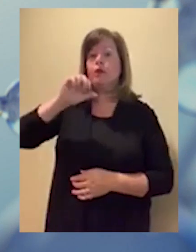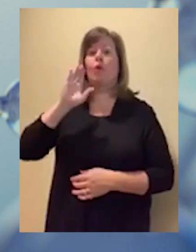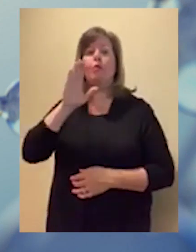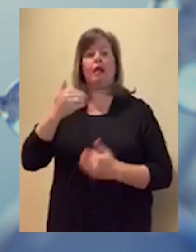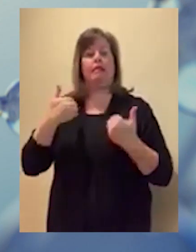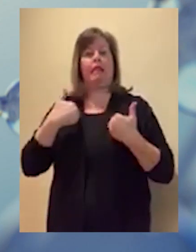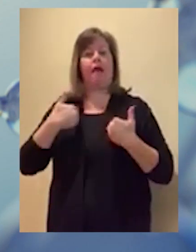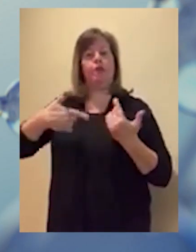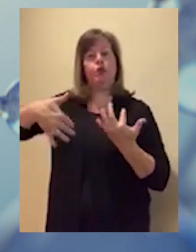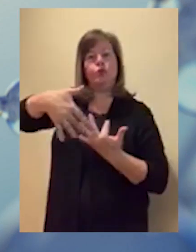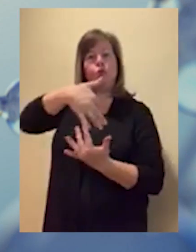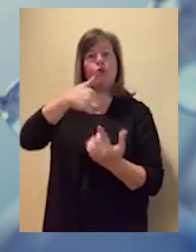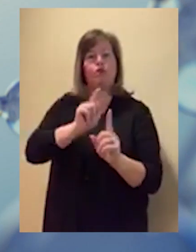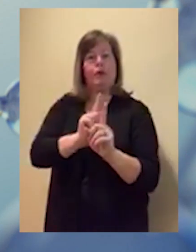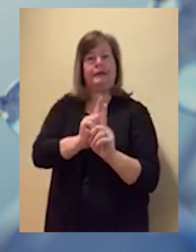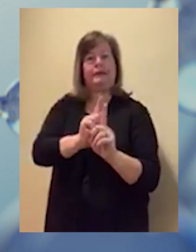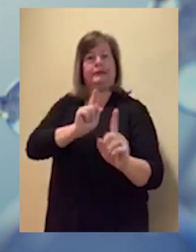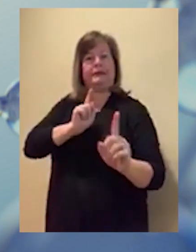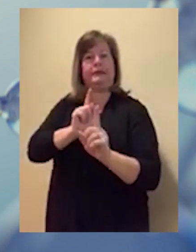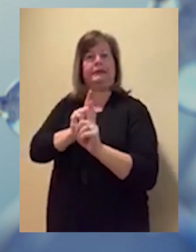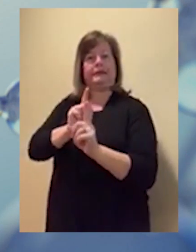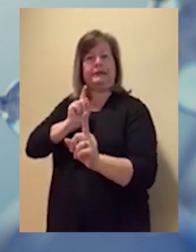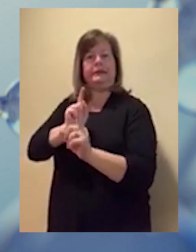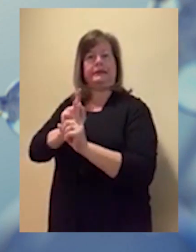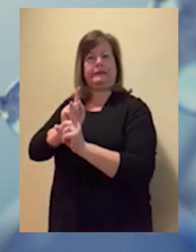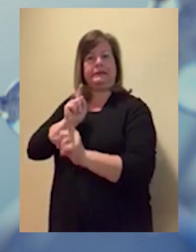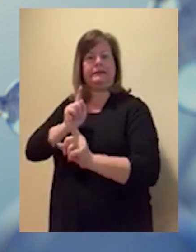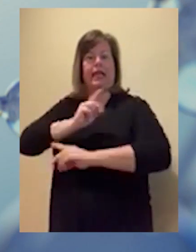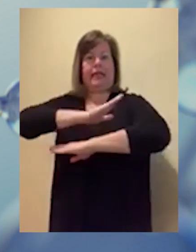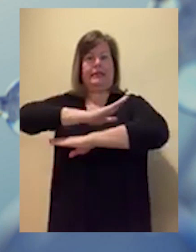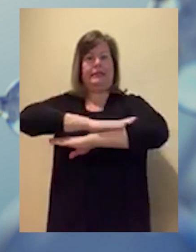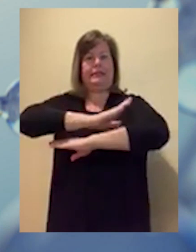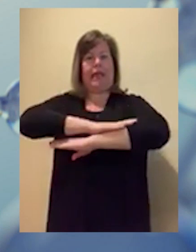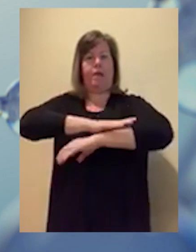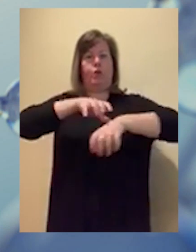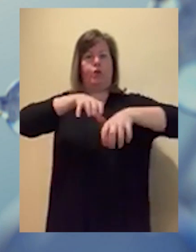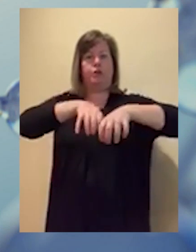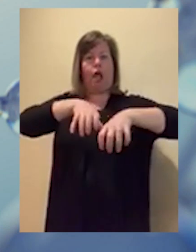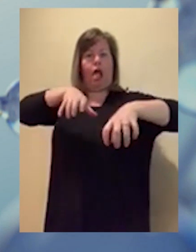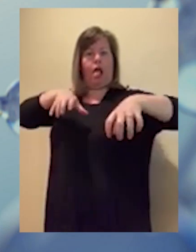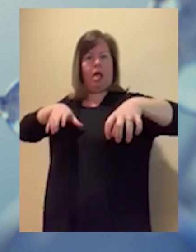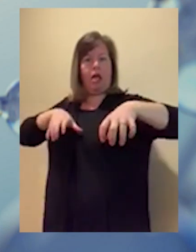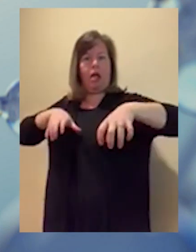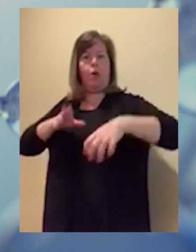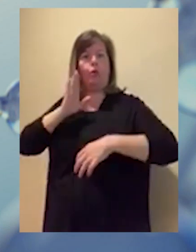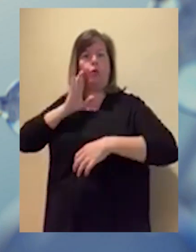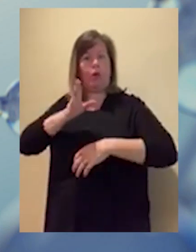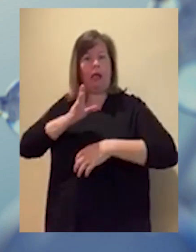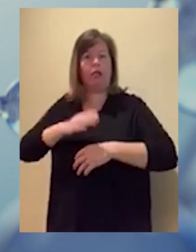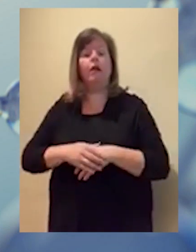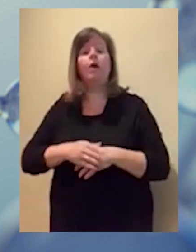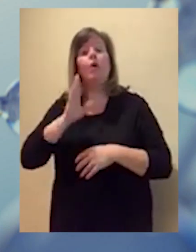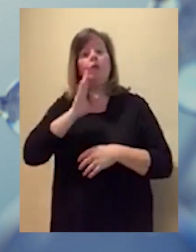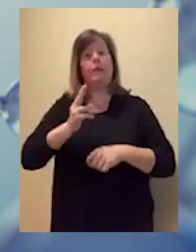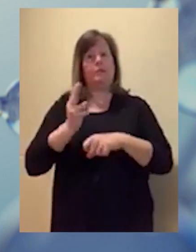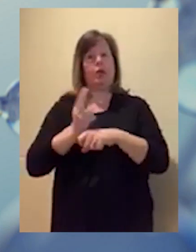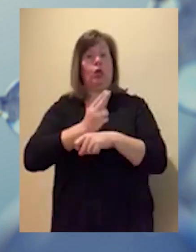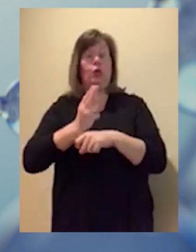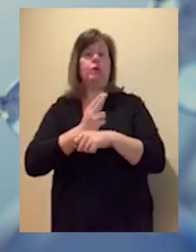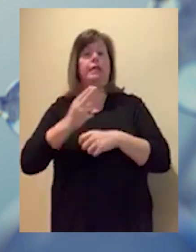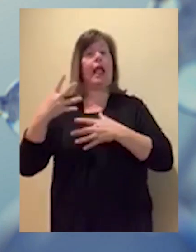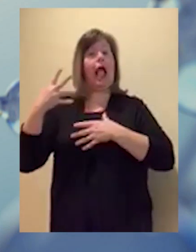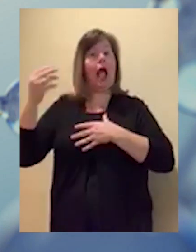las mesas. Ocupación limitada. Muchos de ellos van a utilizar el espacio, el aire libre con el fin de